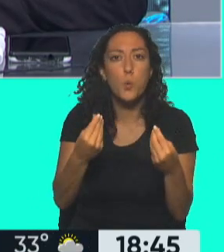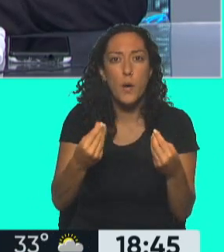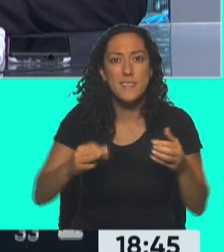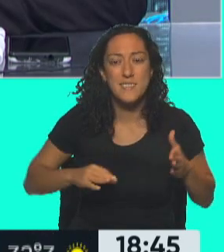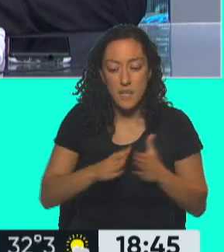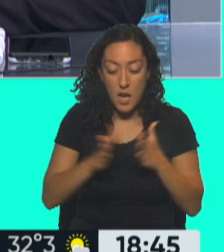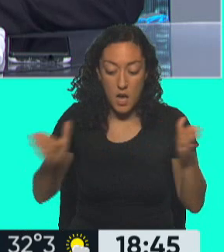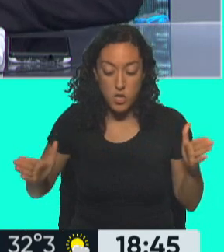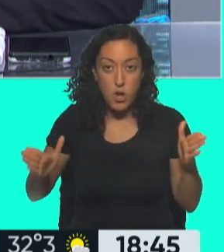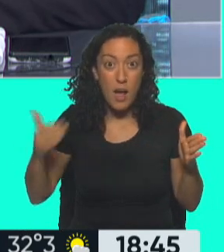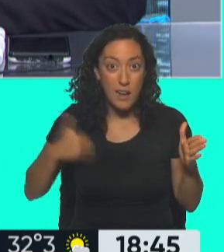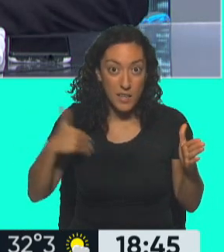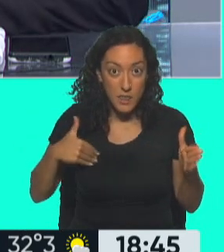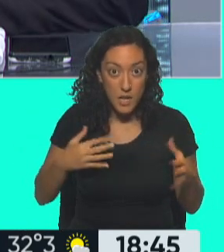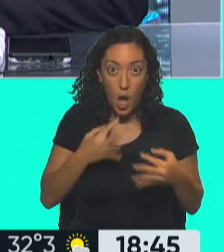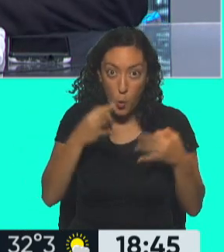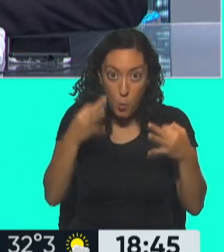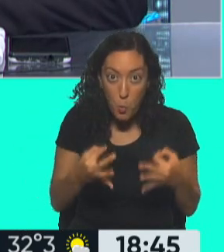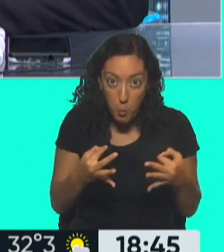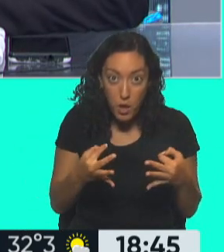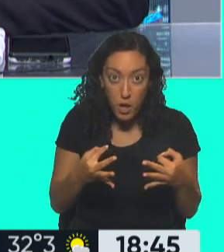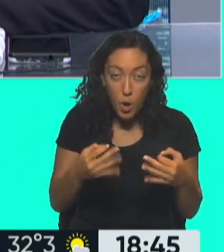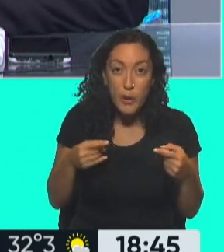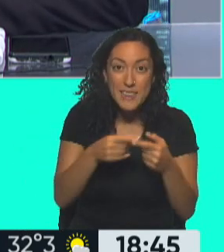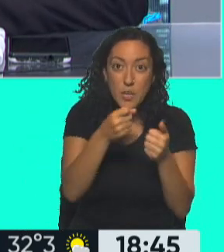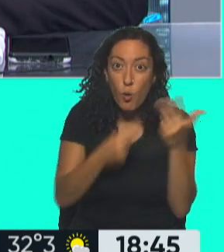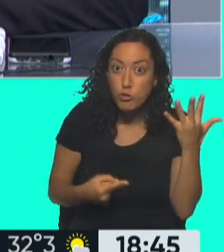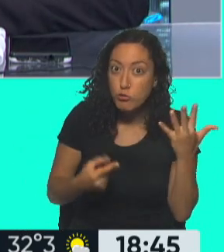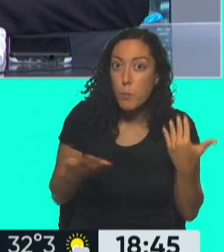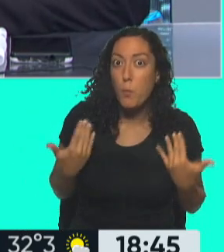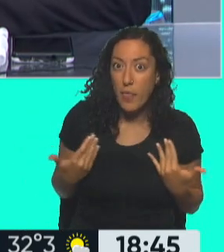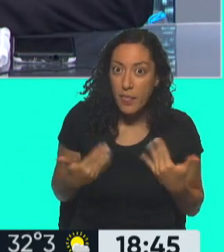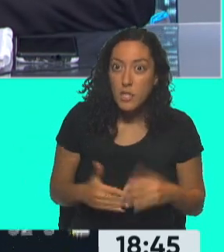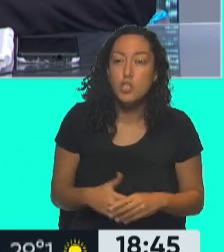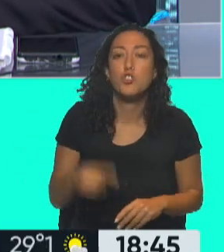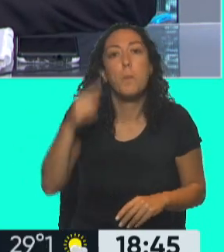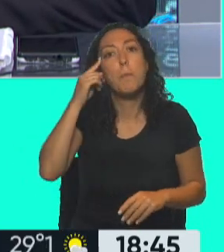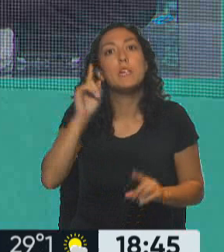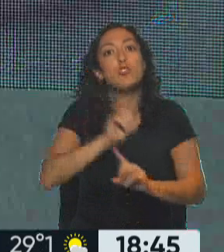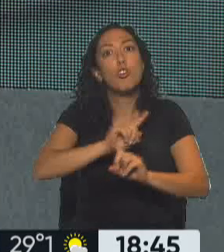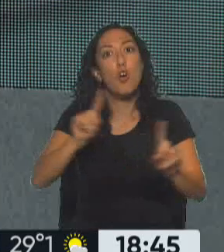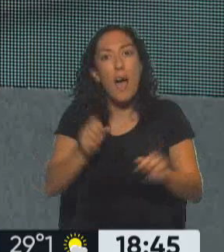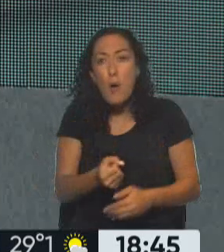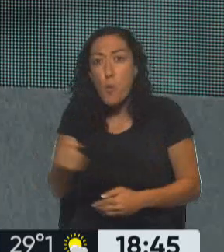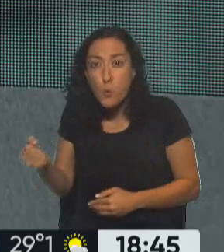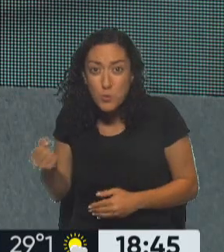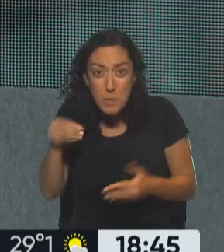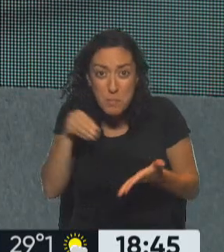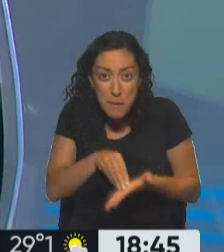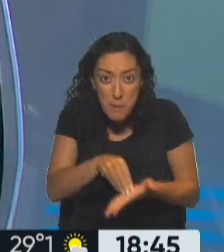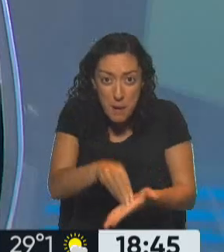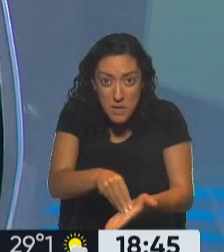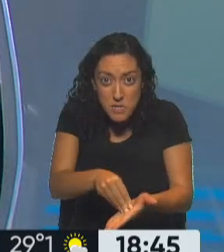este año. ¿Argentina está en condiciones de cumplir con las metas este año? Yo te anticiparía que no. ¿Apretar más? Yo te